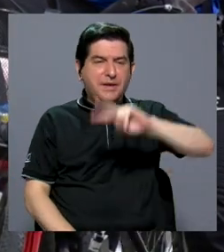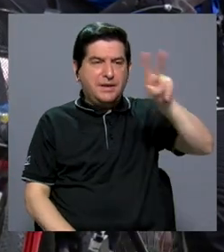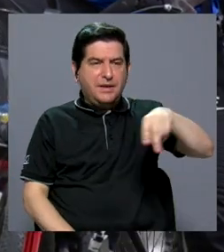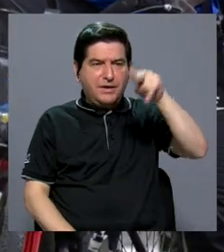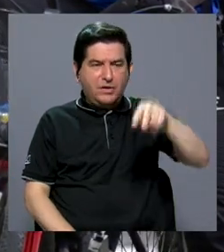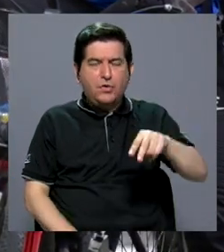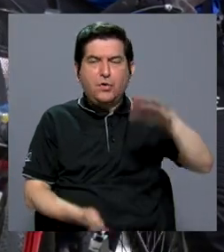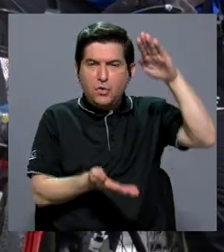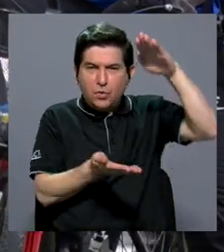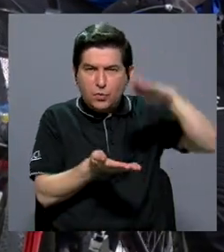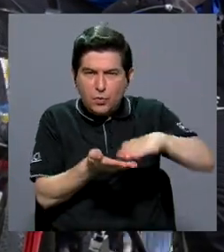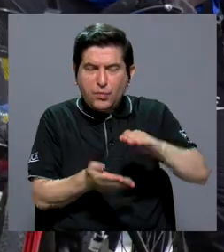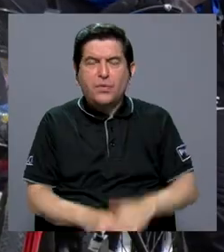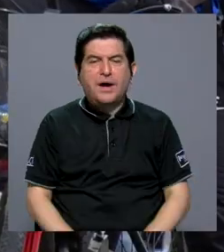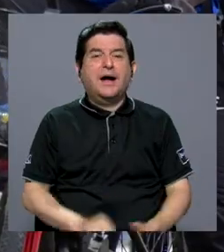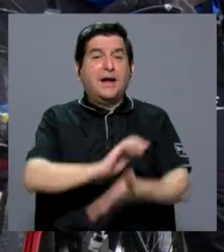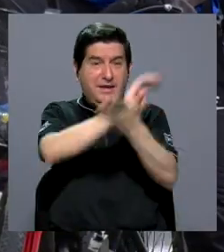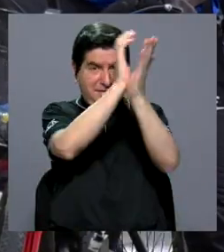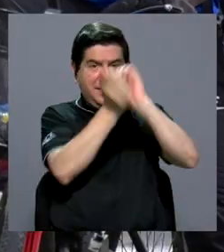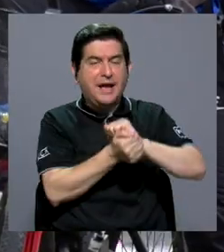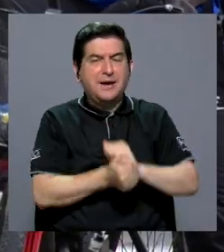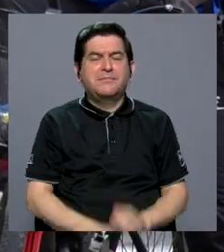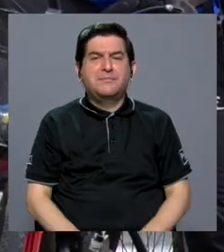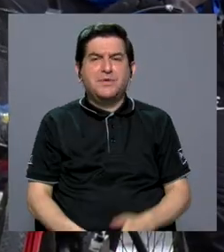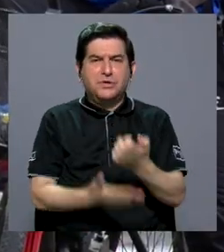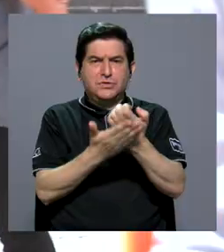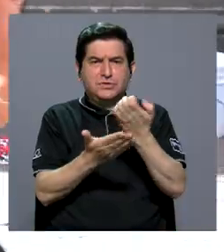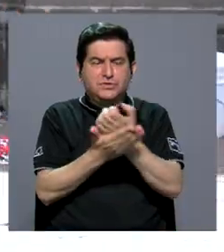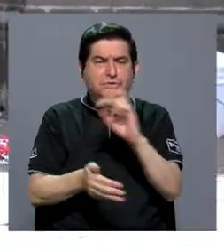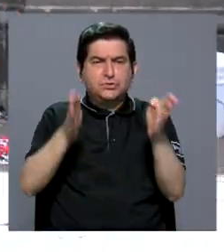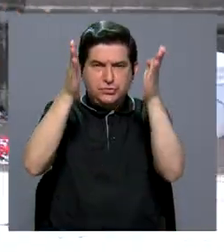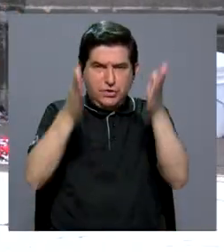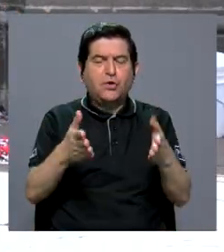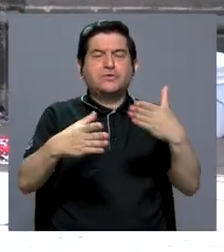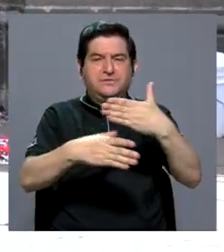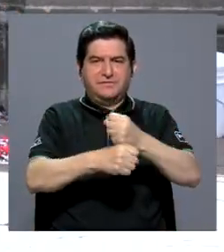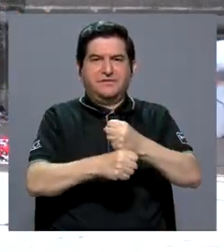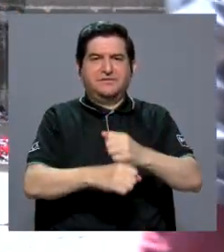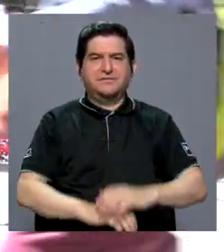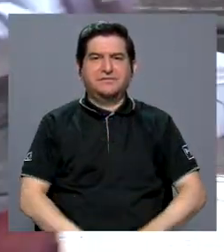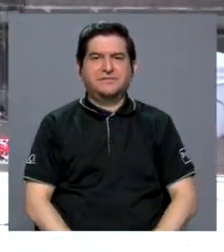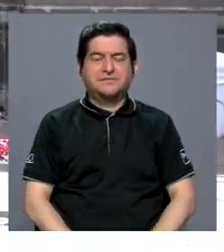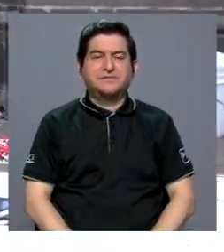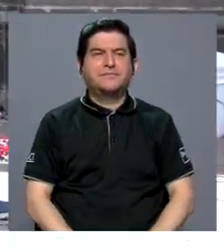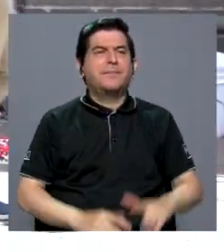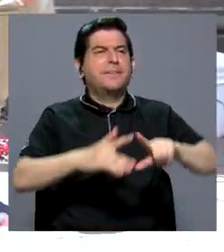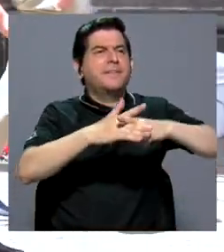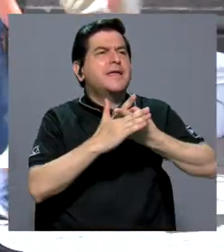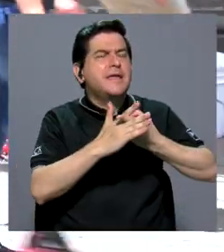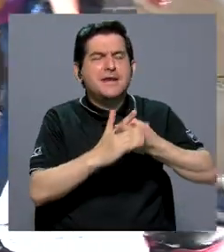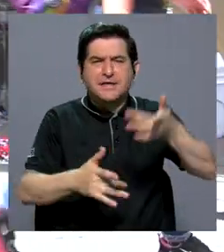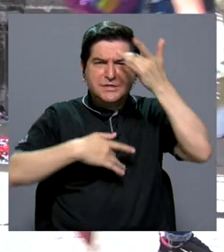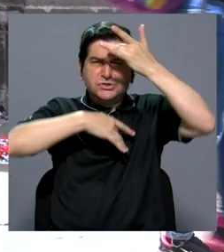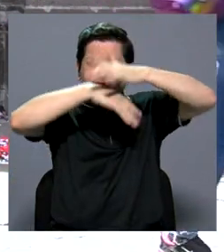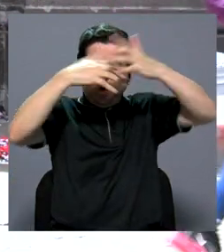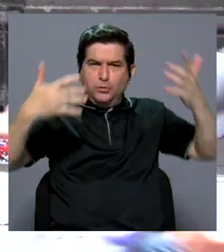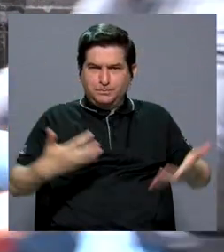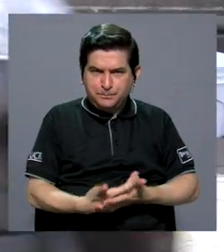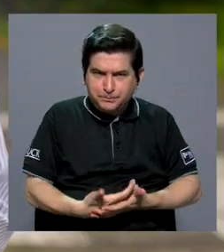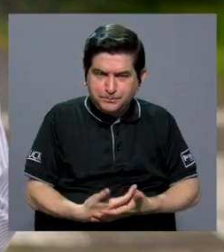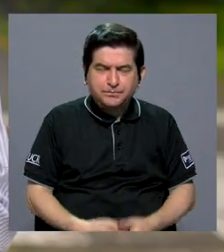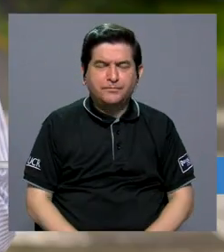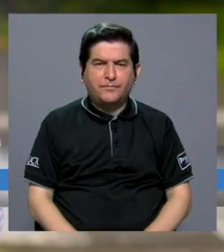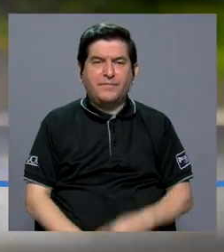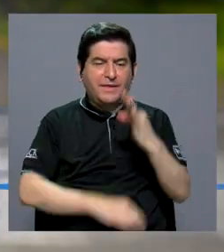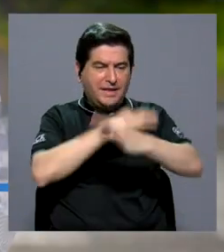devaluación del Colón, están provocando cambios en el bolsillo de los y las costarricenses. Desde inicios de la pandemia,